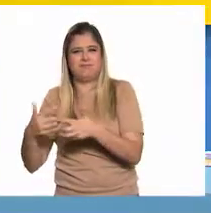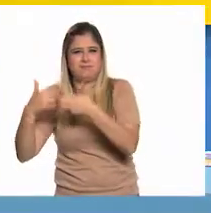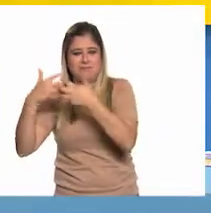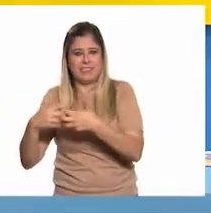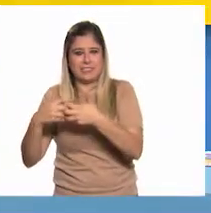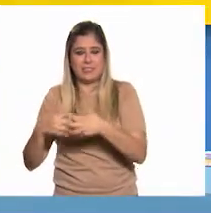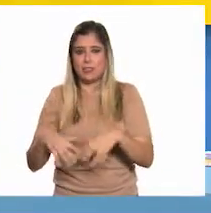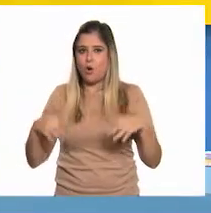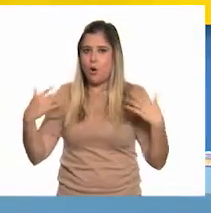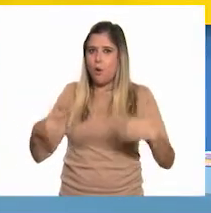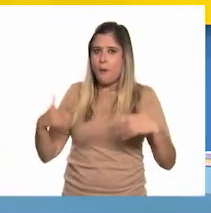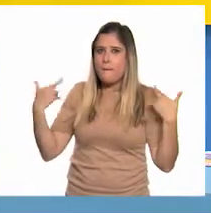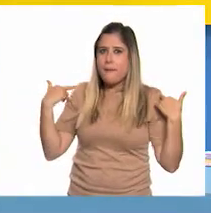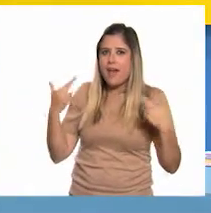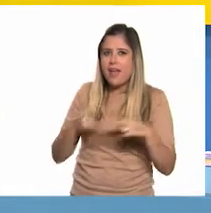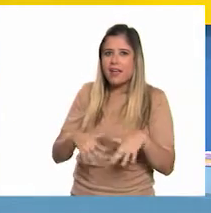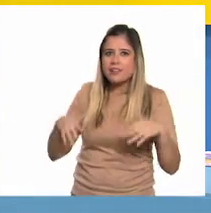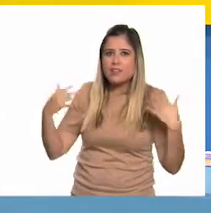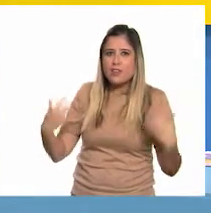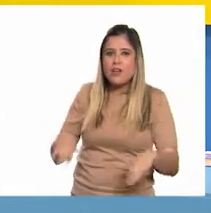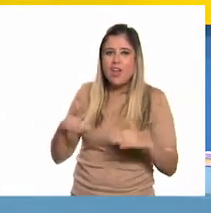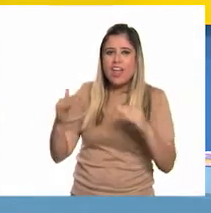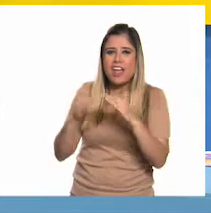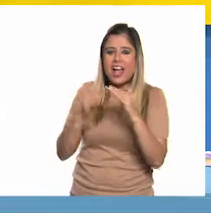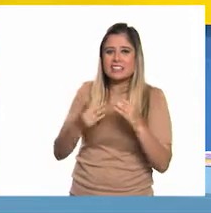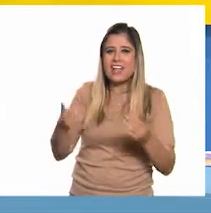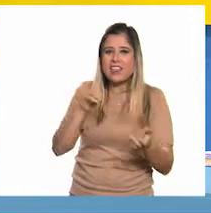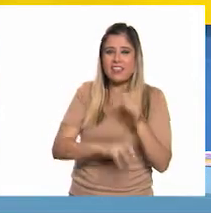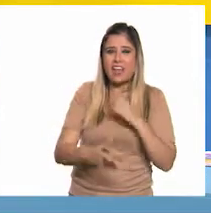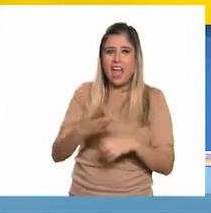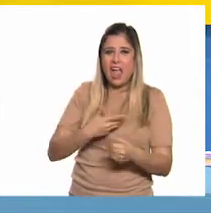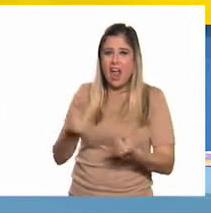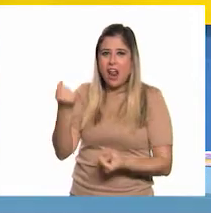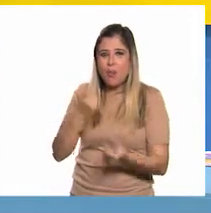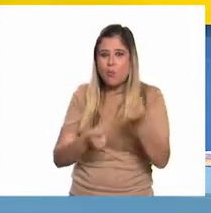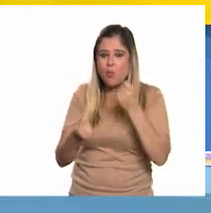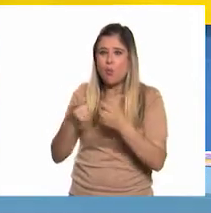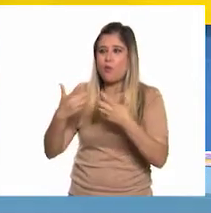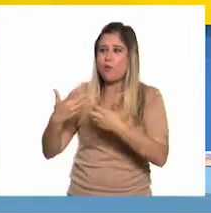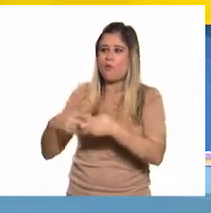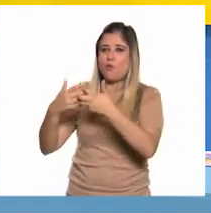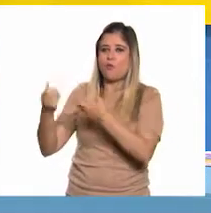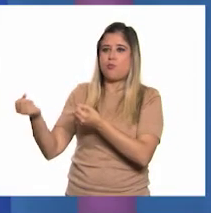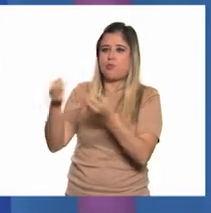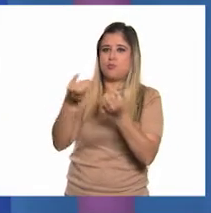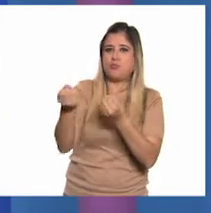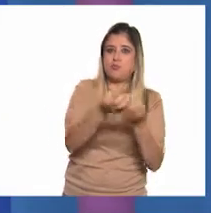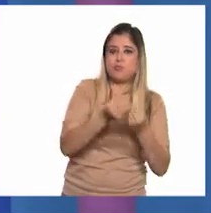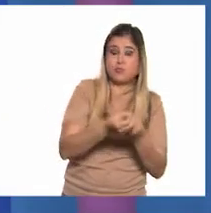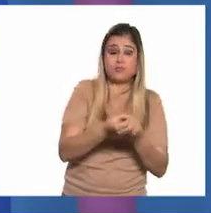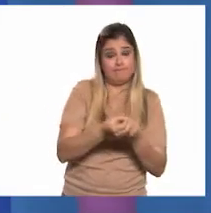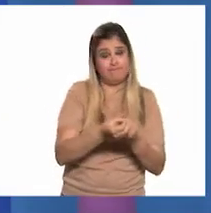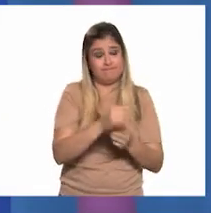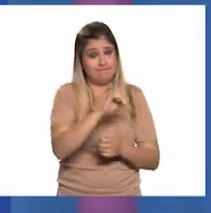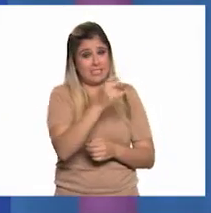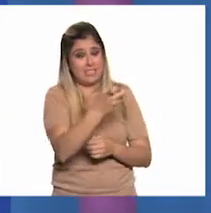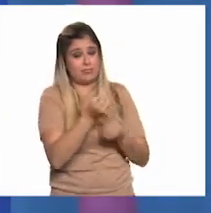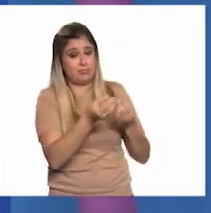¿Verdad, maestro, que es muy probable que en nuestras casas tengamos algún producto que haya salido de estos parques industriales? Es muy probable.